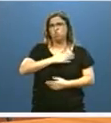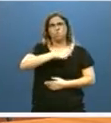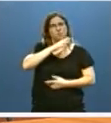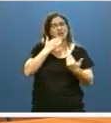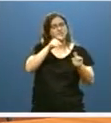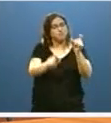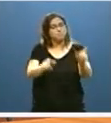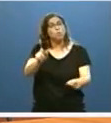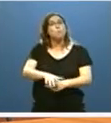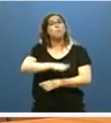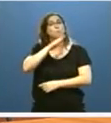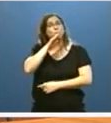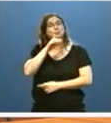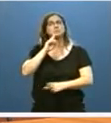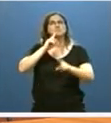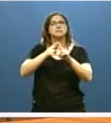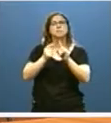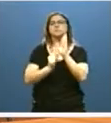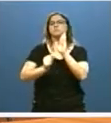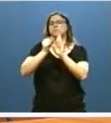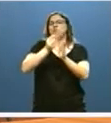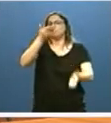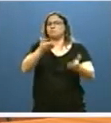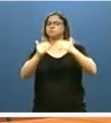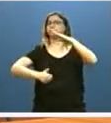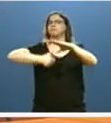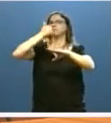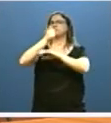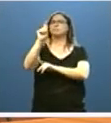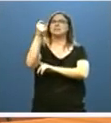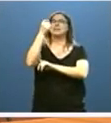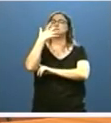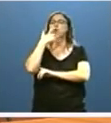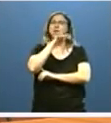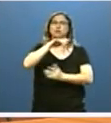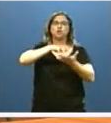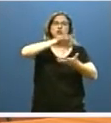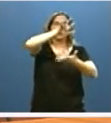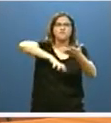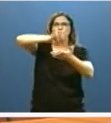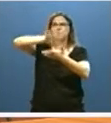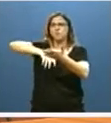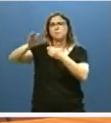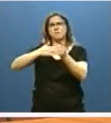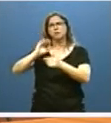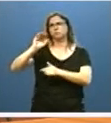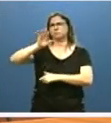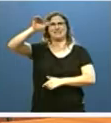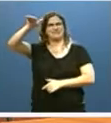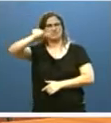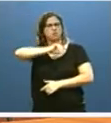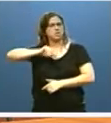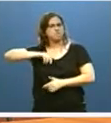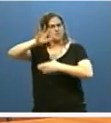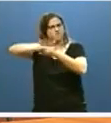la causa principal de la excelente posición comparativa que estos mantienen en los diferentes informes externos e independientes que al